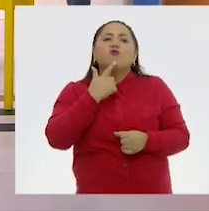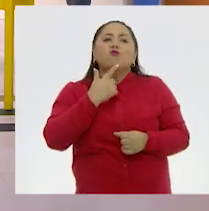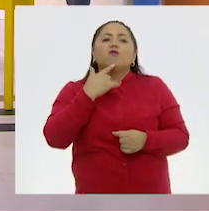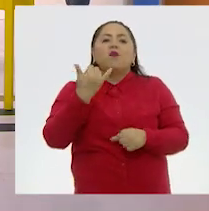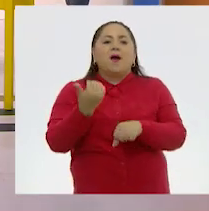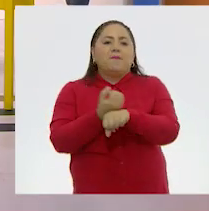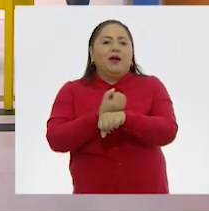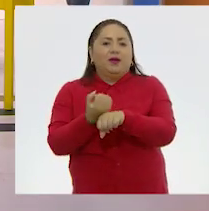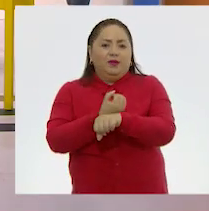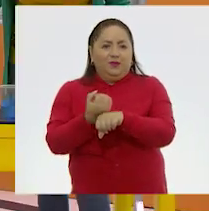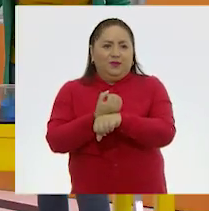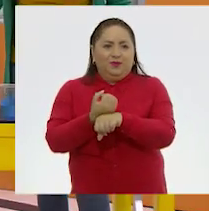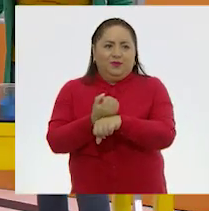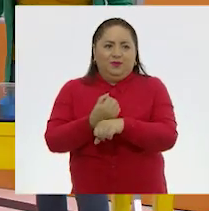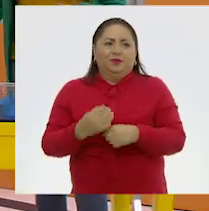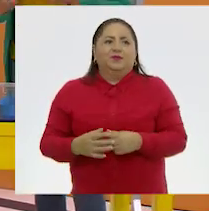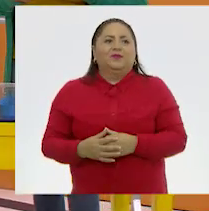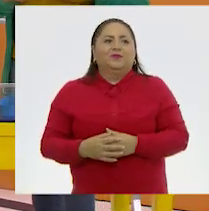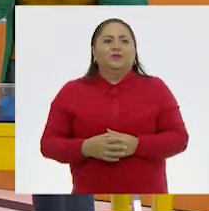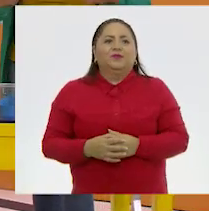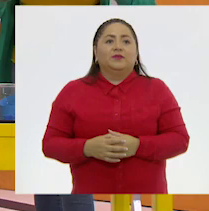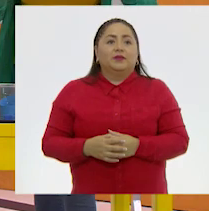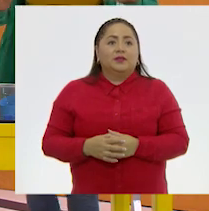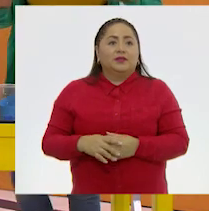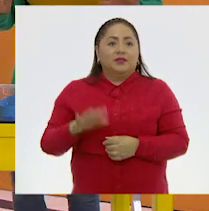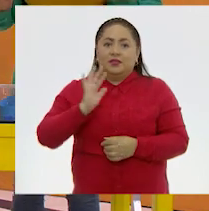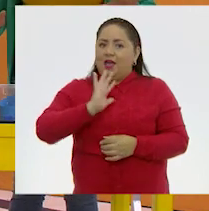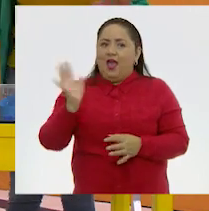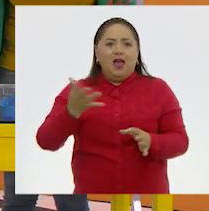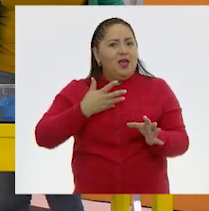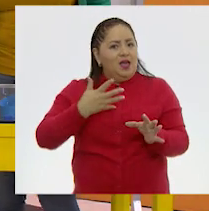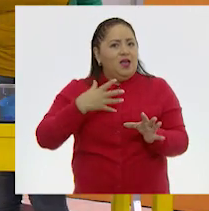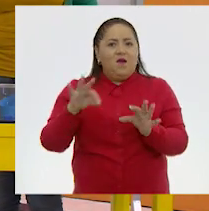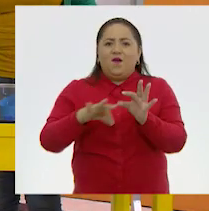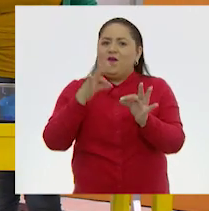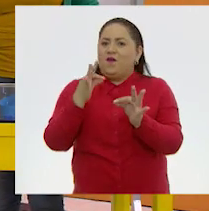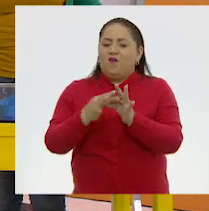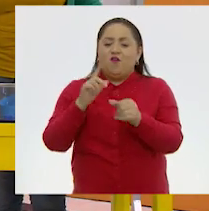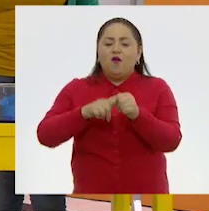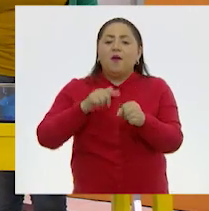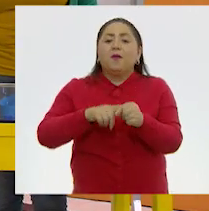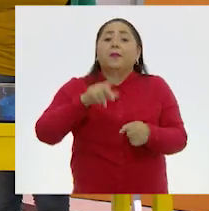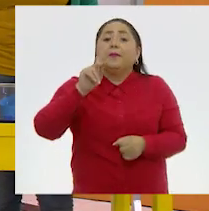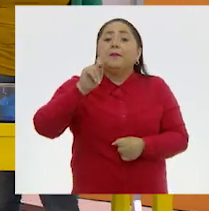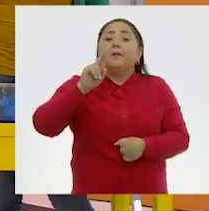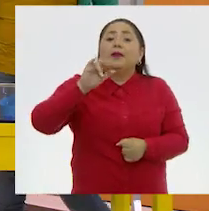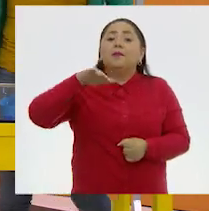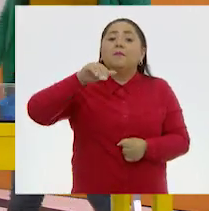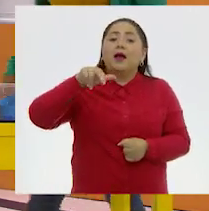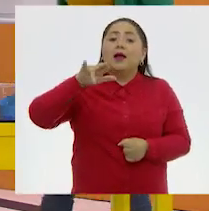y el amarillo. ya tenemos todos los colores primarios, ¿verdad?